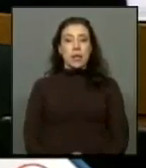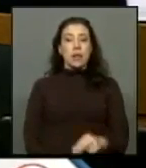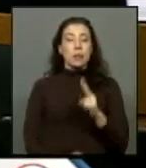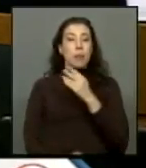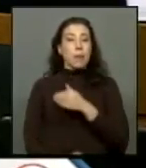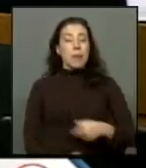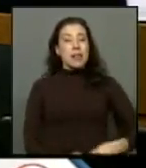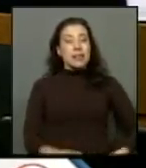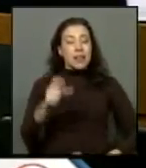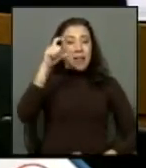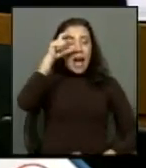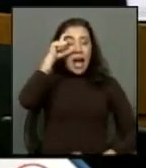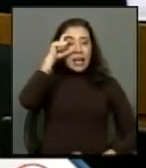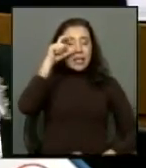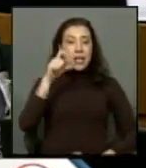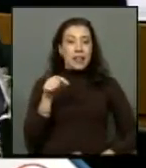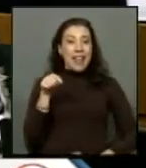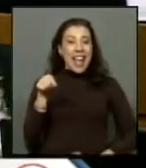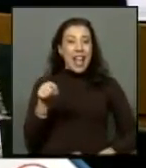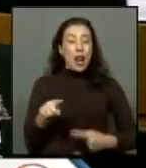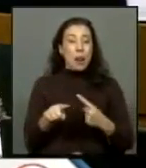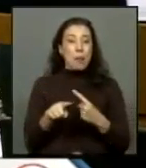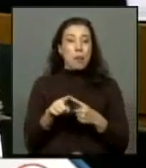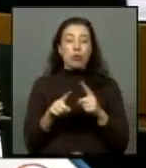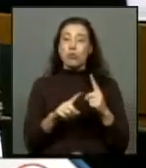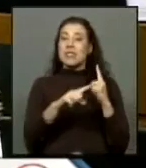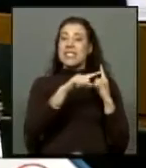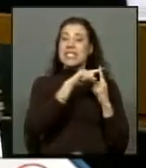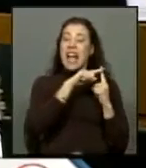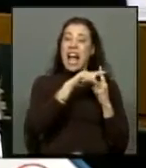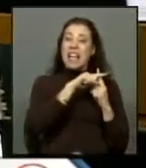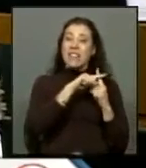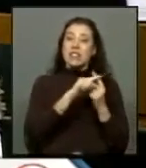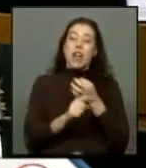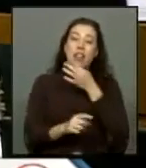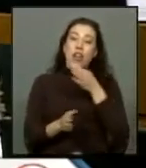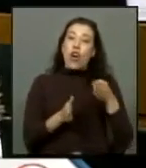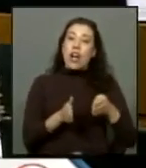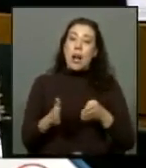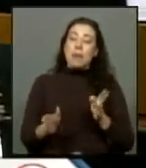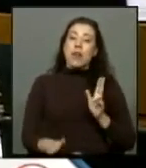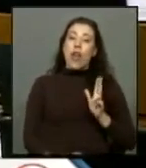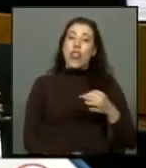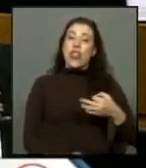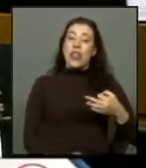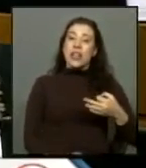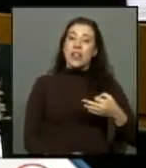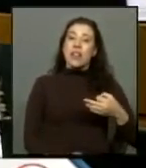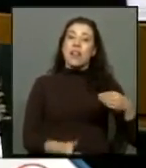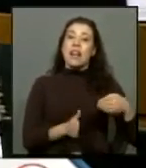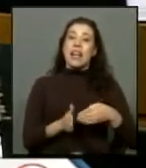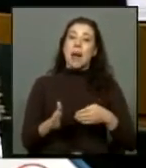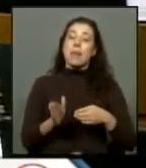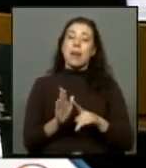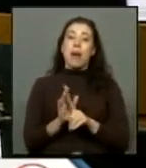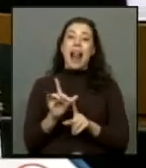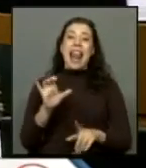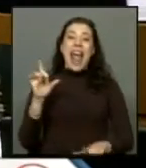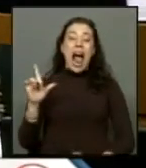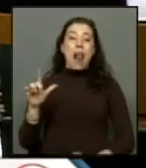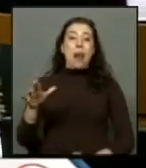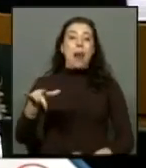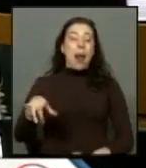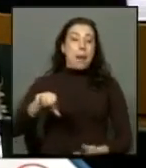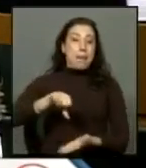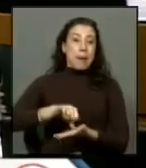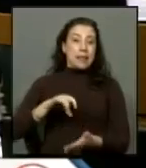presidente Salvador Allende quien a través de su sacrificio señaló el camino de la dignidad y el camino de la lealtad hacia el pueblo de